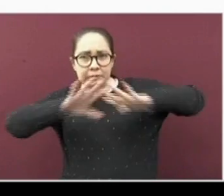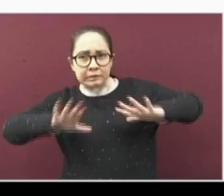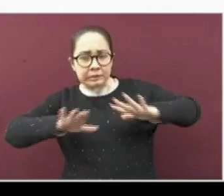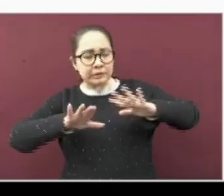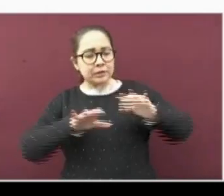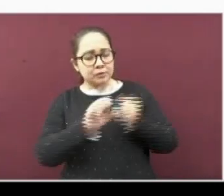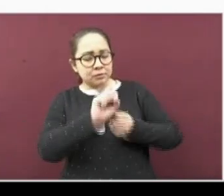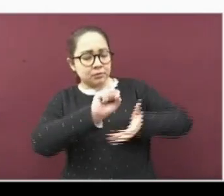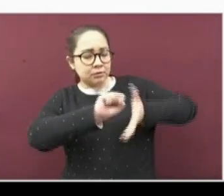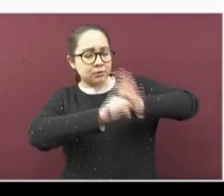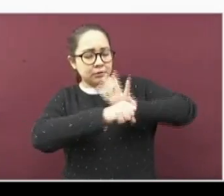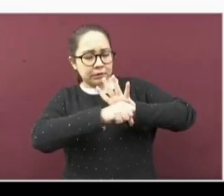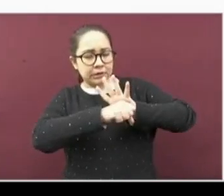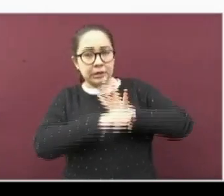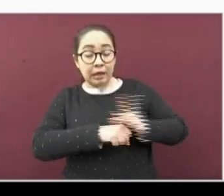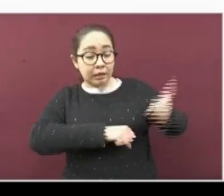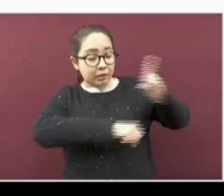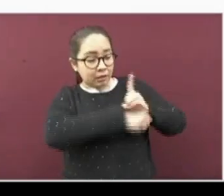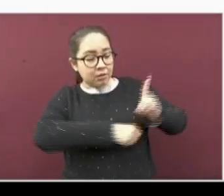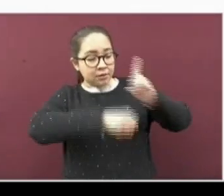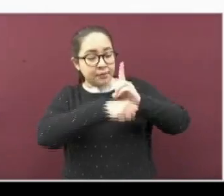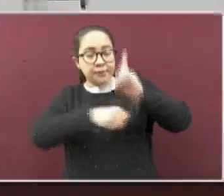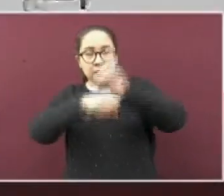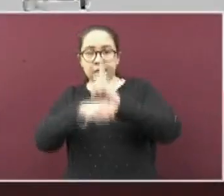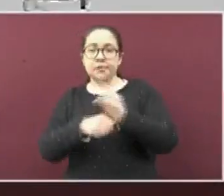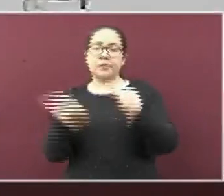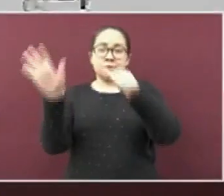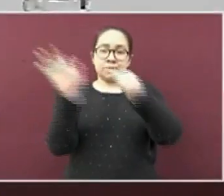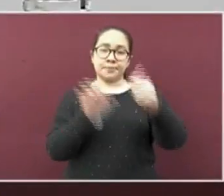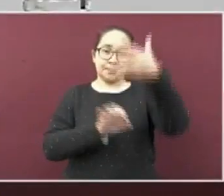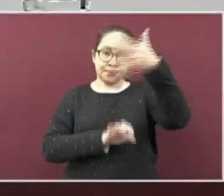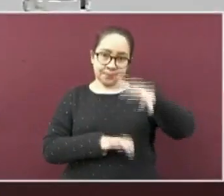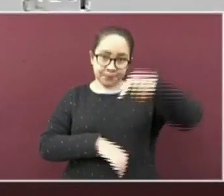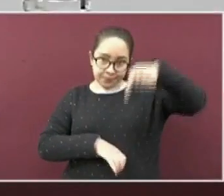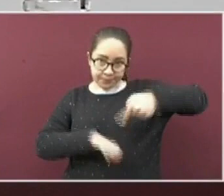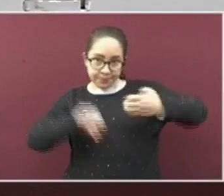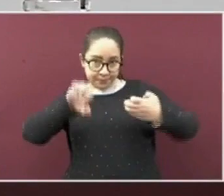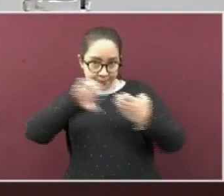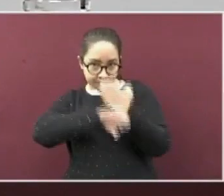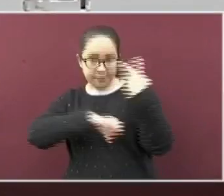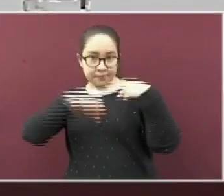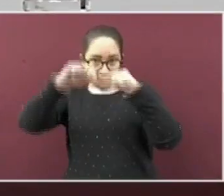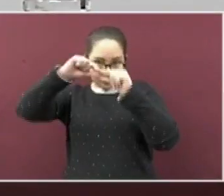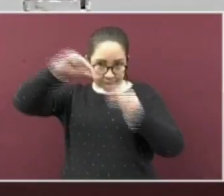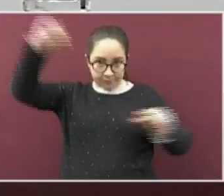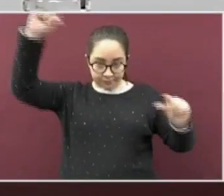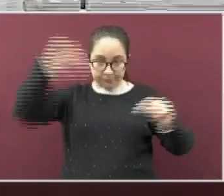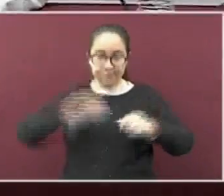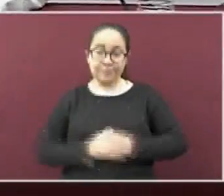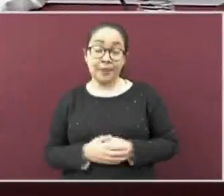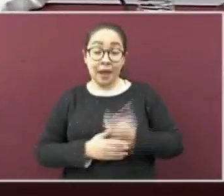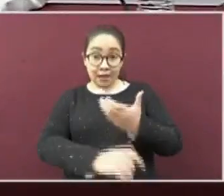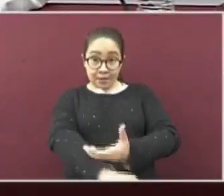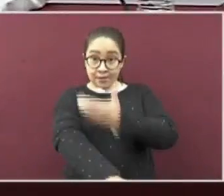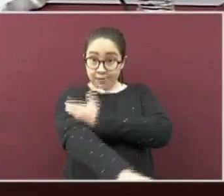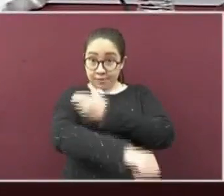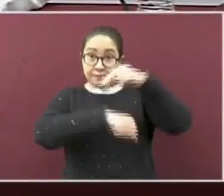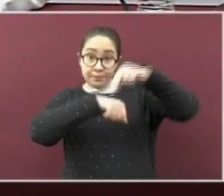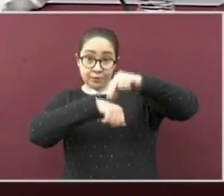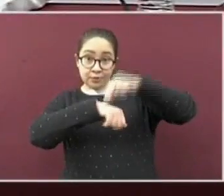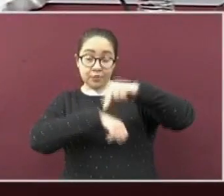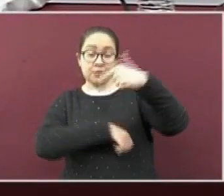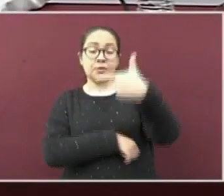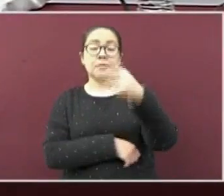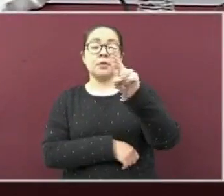de la actualización del coronavirus en la entidad. Para ello, me acompaña la doctora Guadalupe